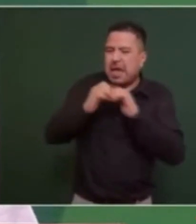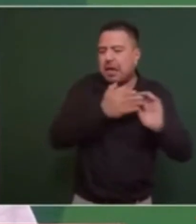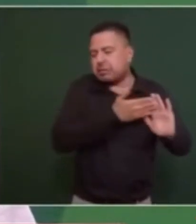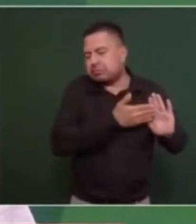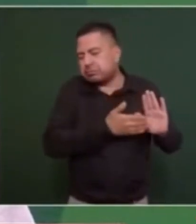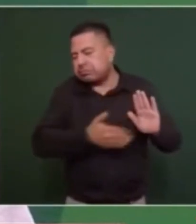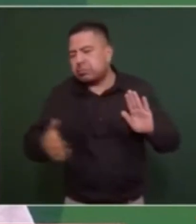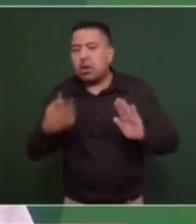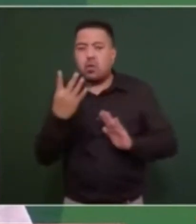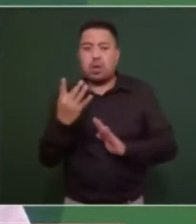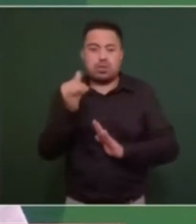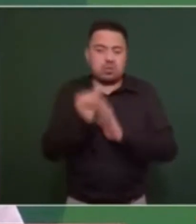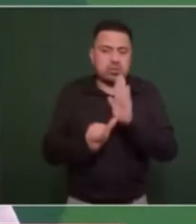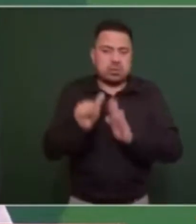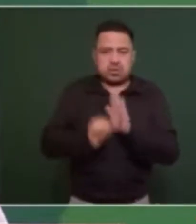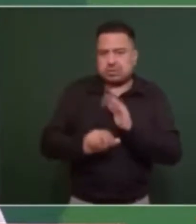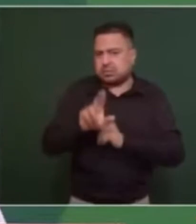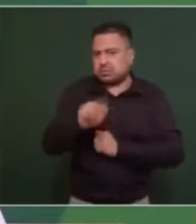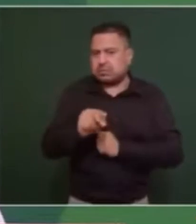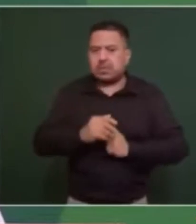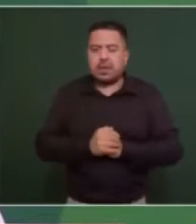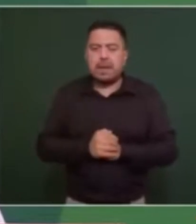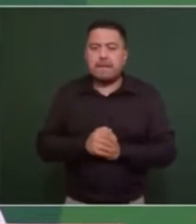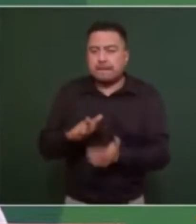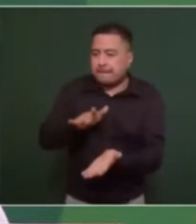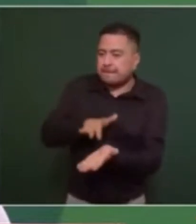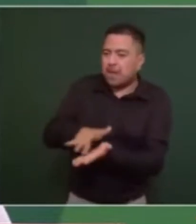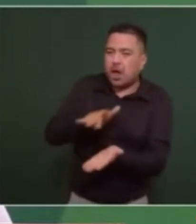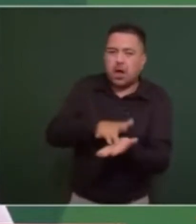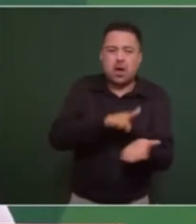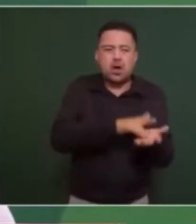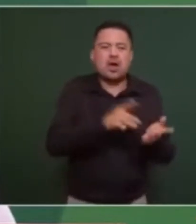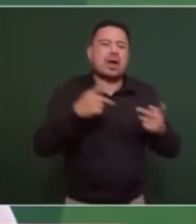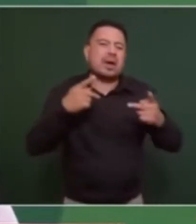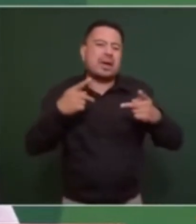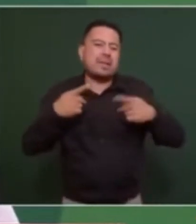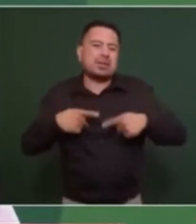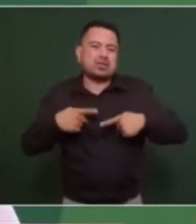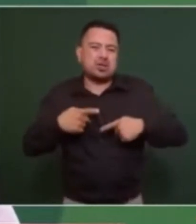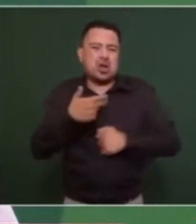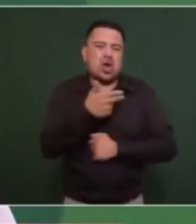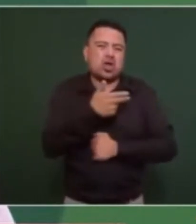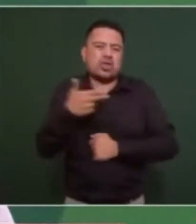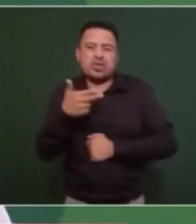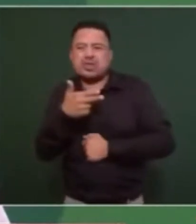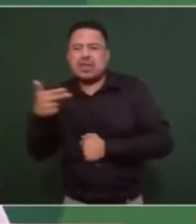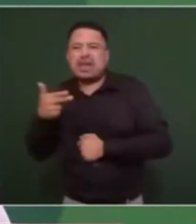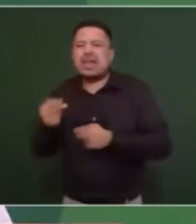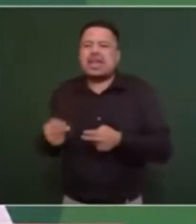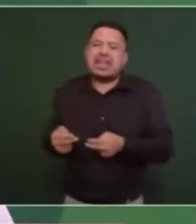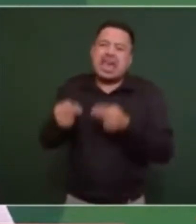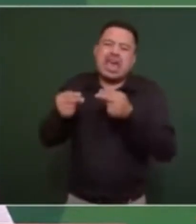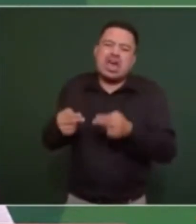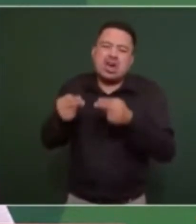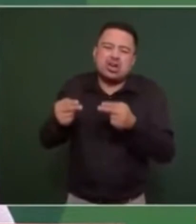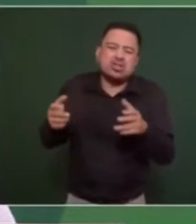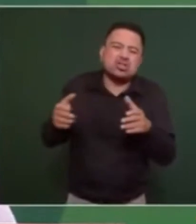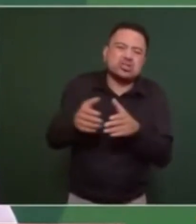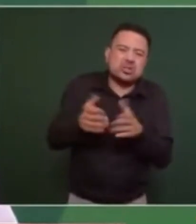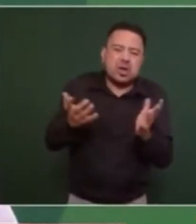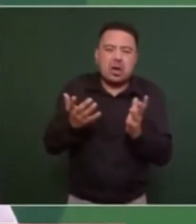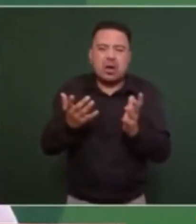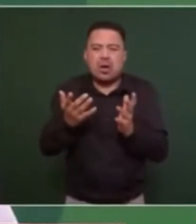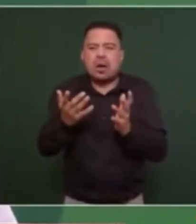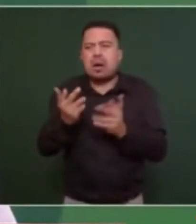siguientes cuatro meses. Como apoyos a los hoteleros y pequeños comercios, tenemos los créditos